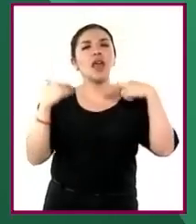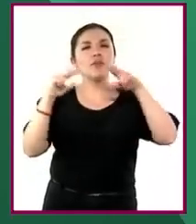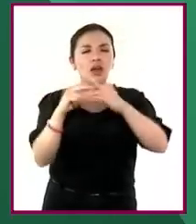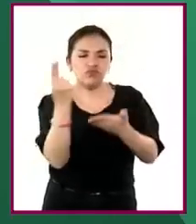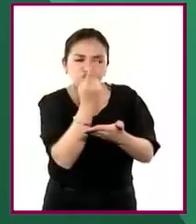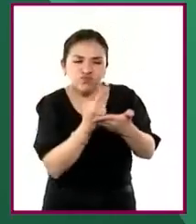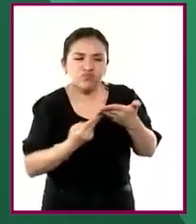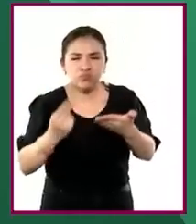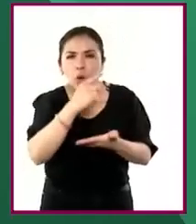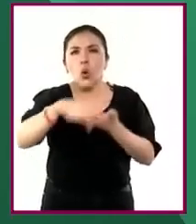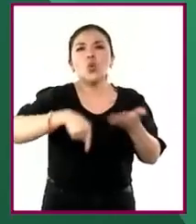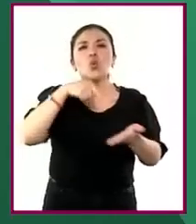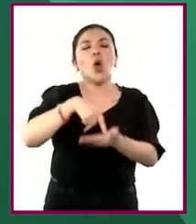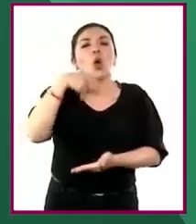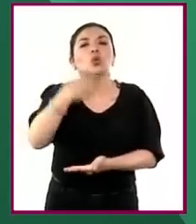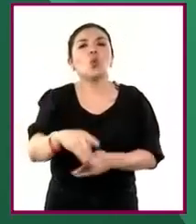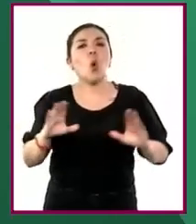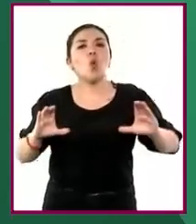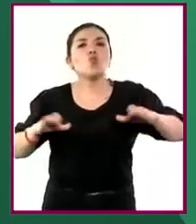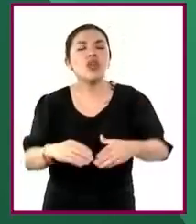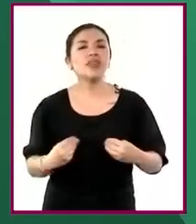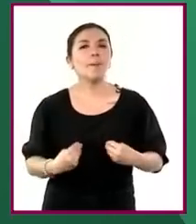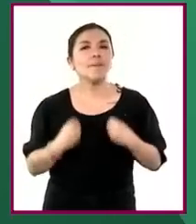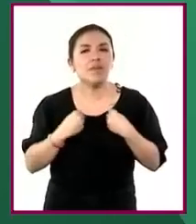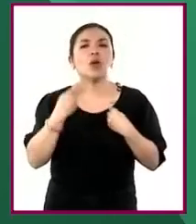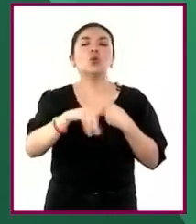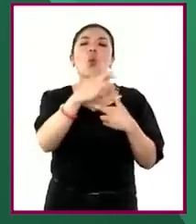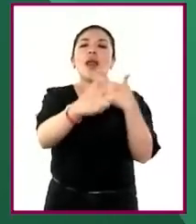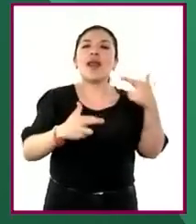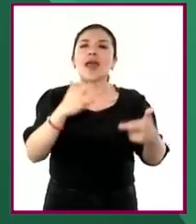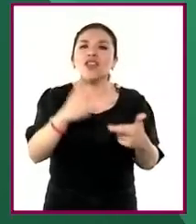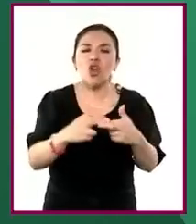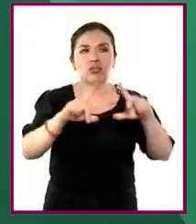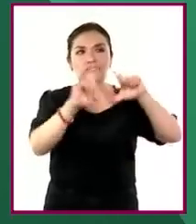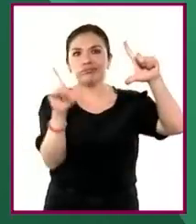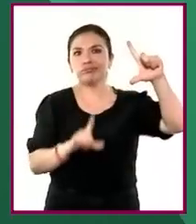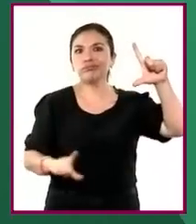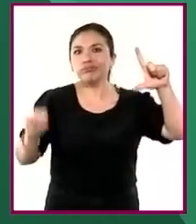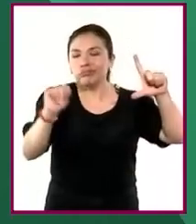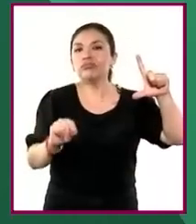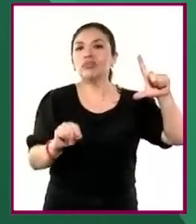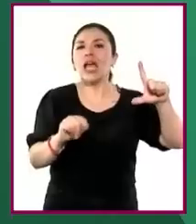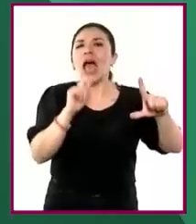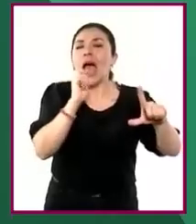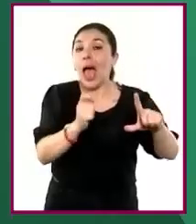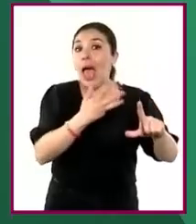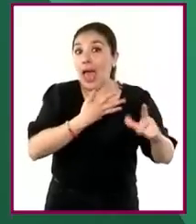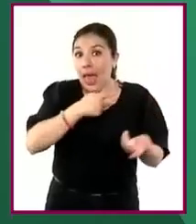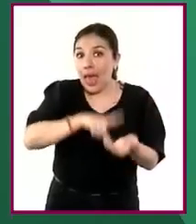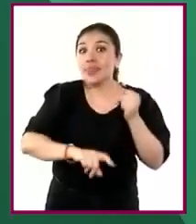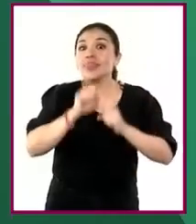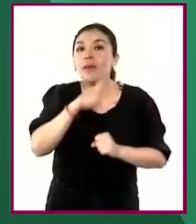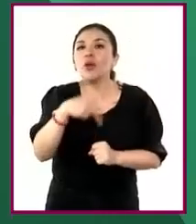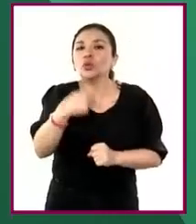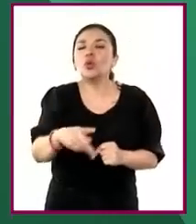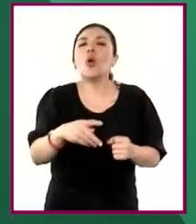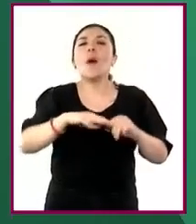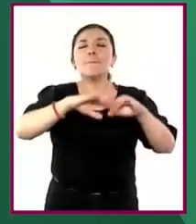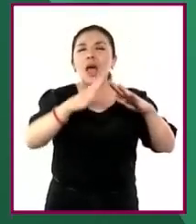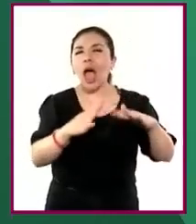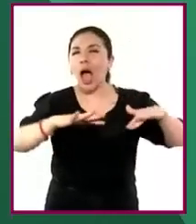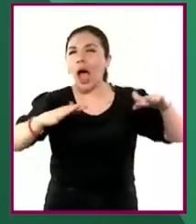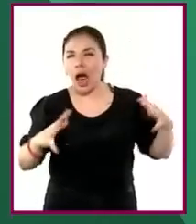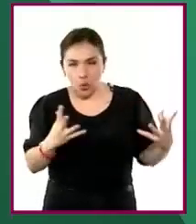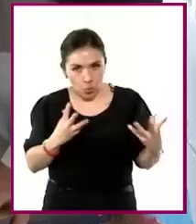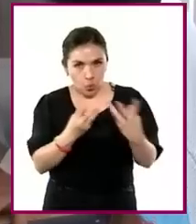e interpretar el espacio de la comunidad, la región, el territorio nacional, lo que incluye la superficie